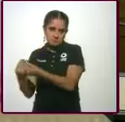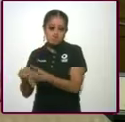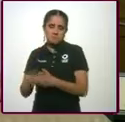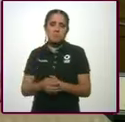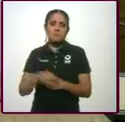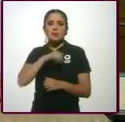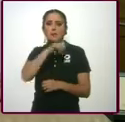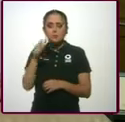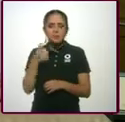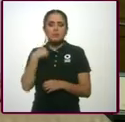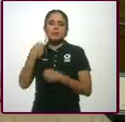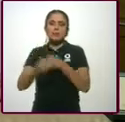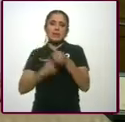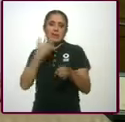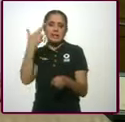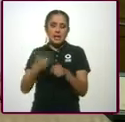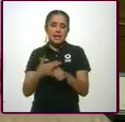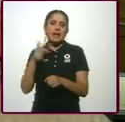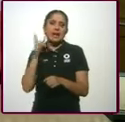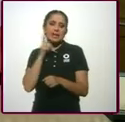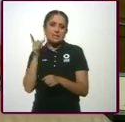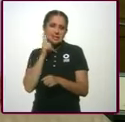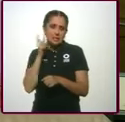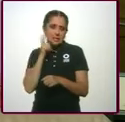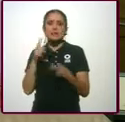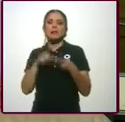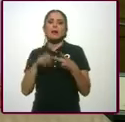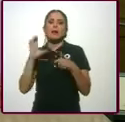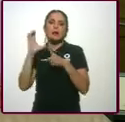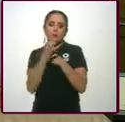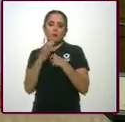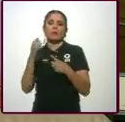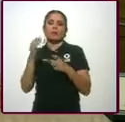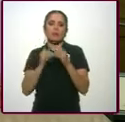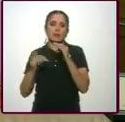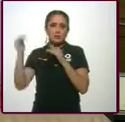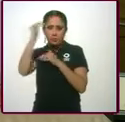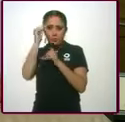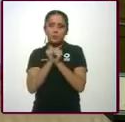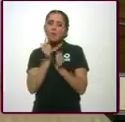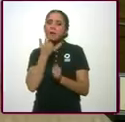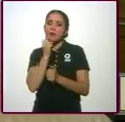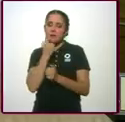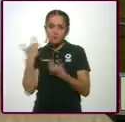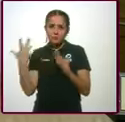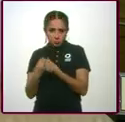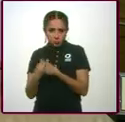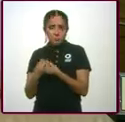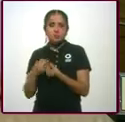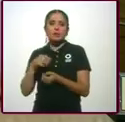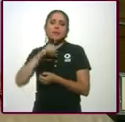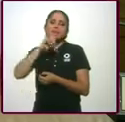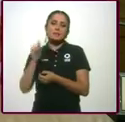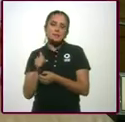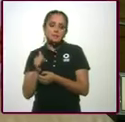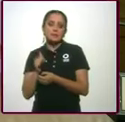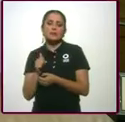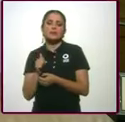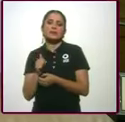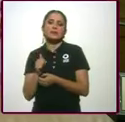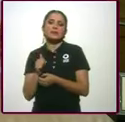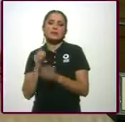Secretaría de Coordinación Legislativa, al Comité Ejecutivo Nacional con Andrés Manuel. Y ya me sumé a la